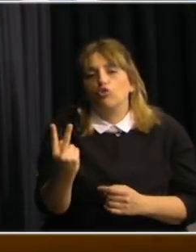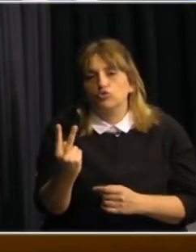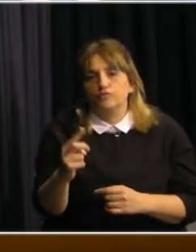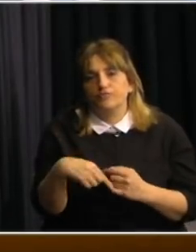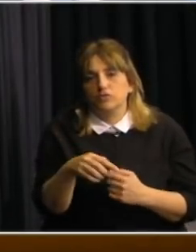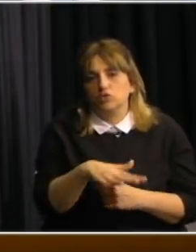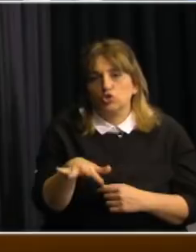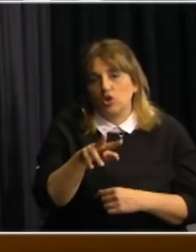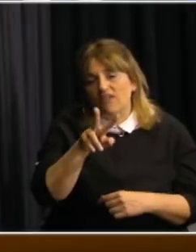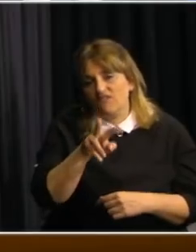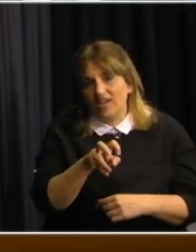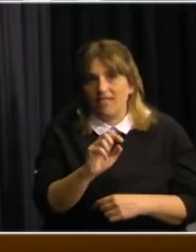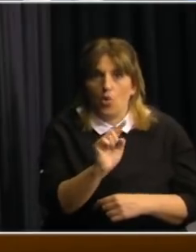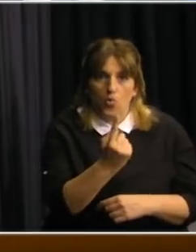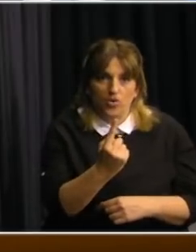1 estamos a 0.2